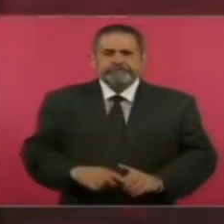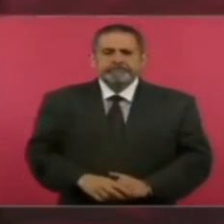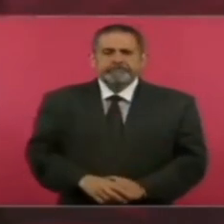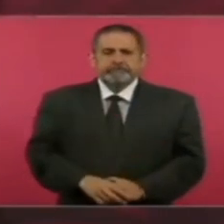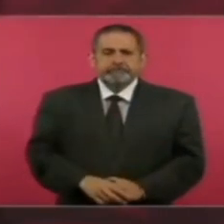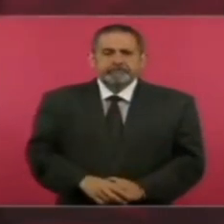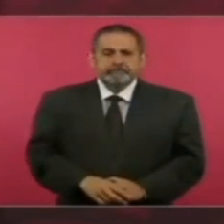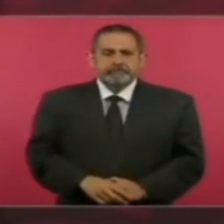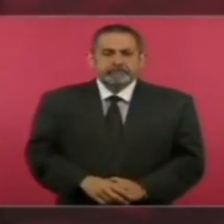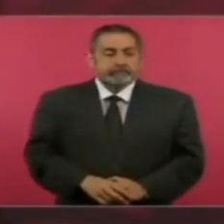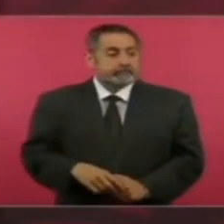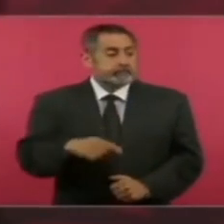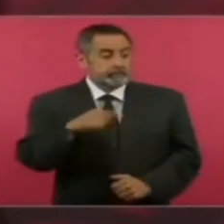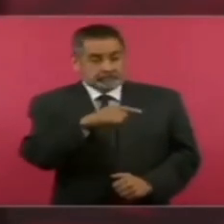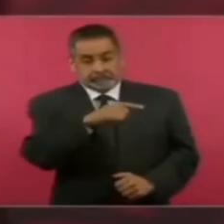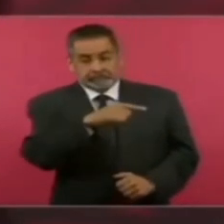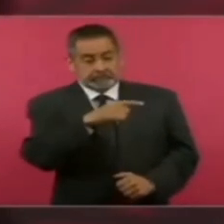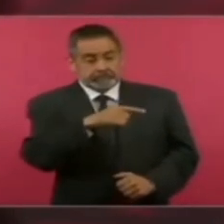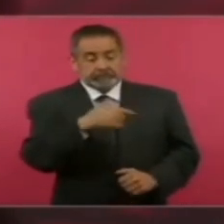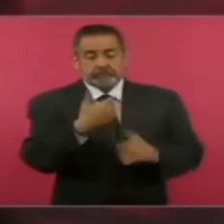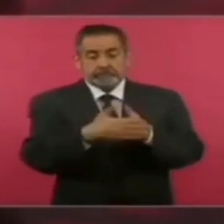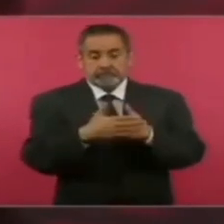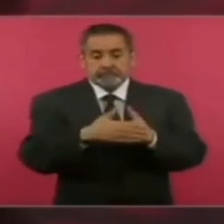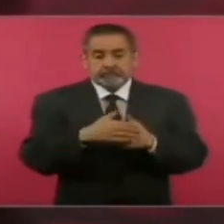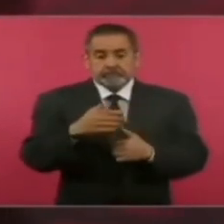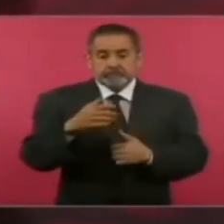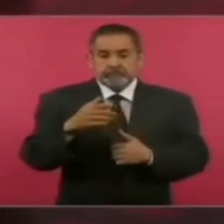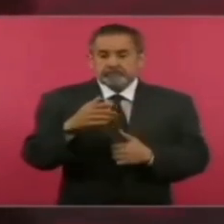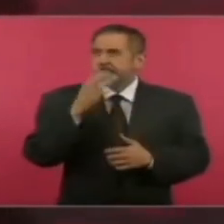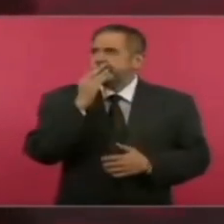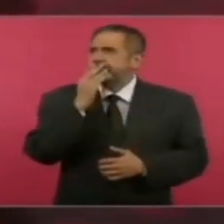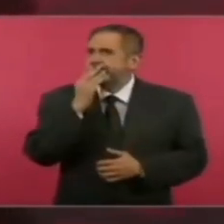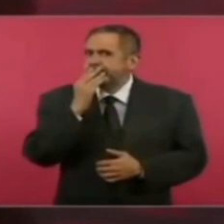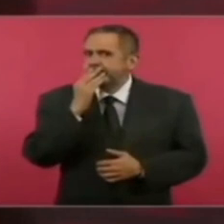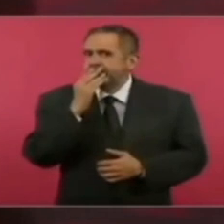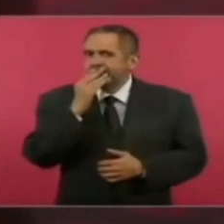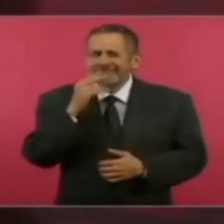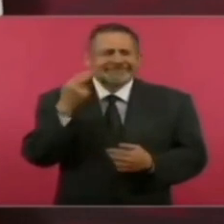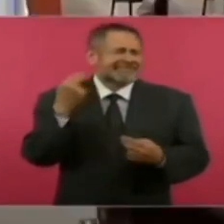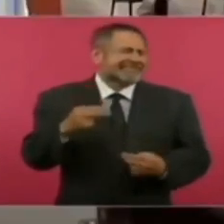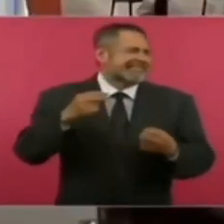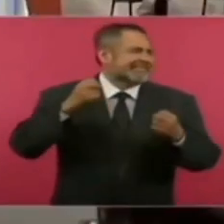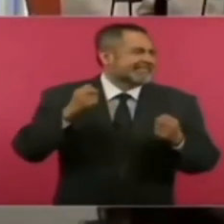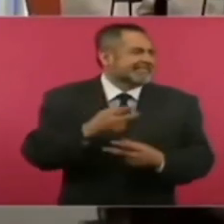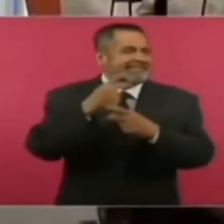que cuando llegara la señora bueno ya ya hice la mención